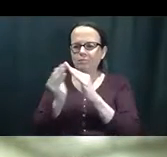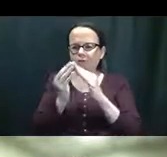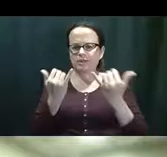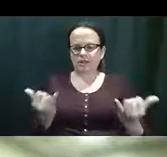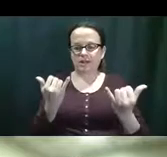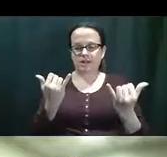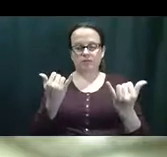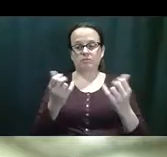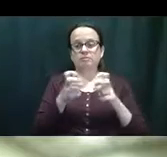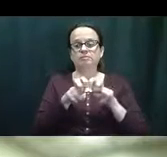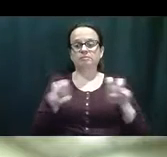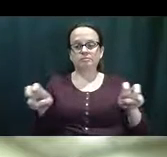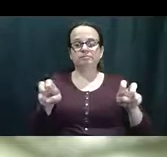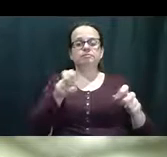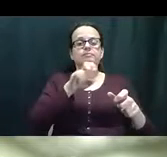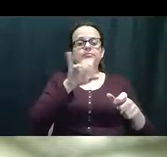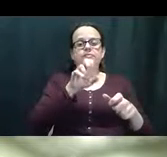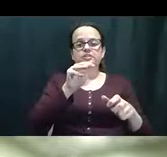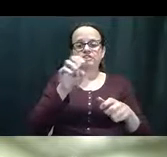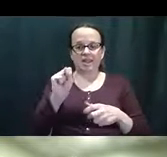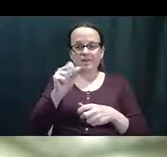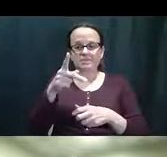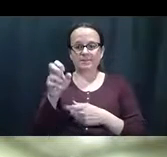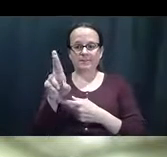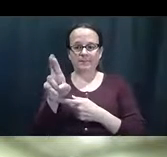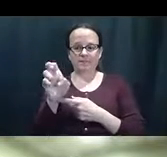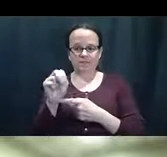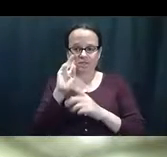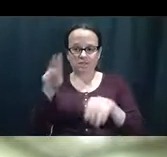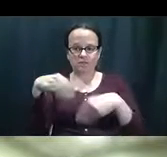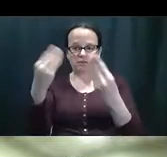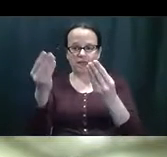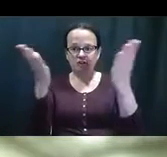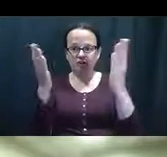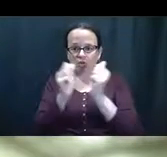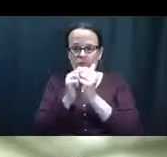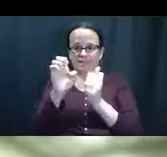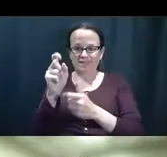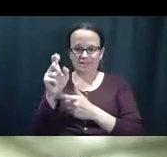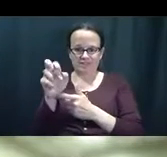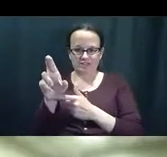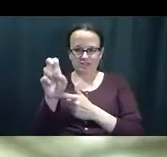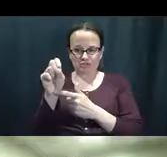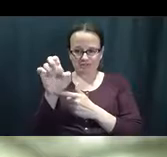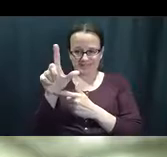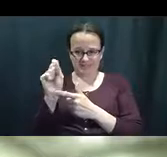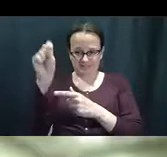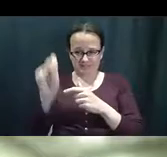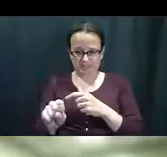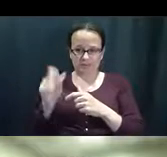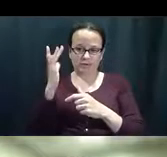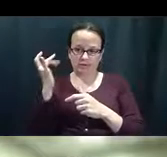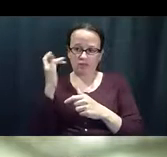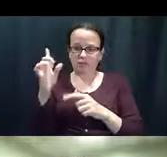empatía y la comprensión. Así que nosotros hoy tenemos el James Peterson, que ha, eh, ha proveído servicios y servicios